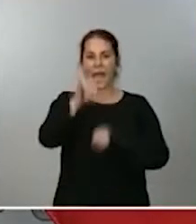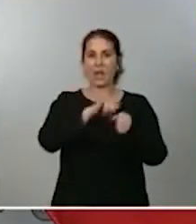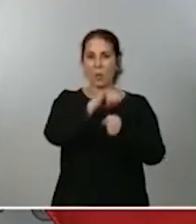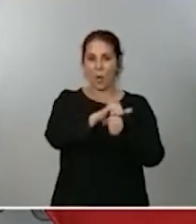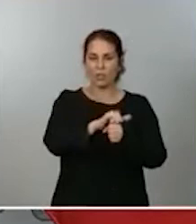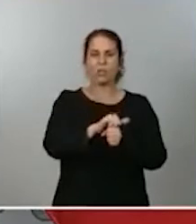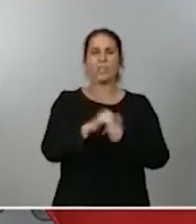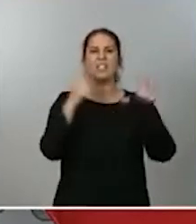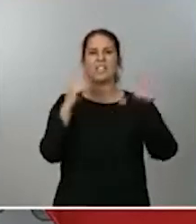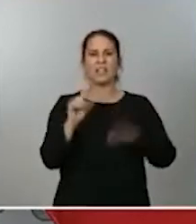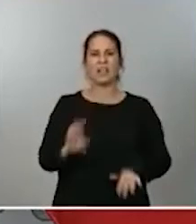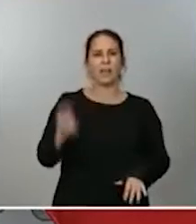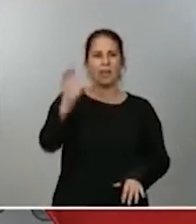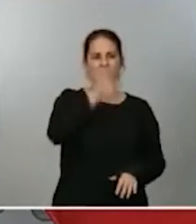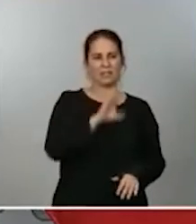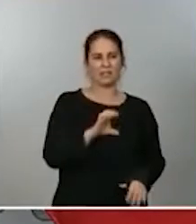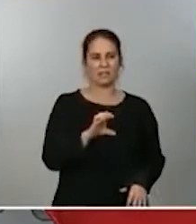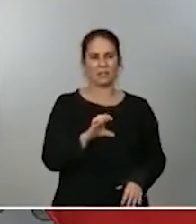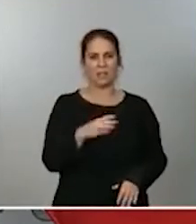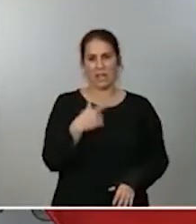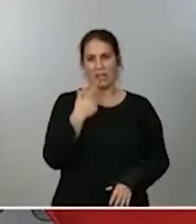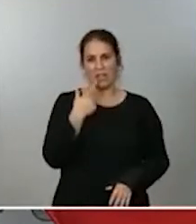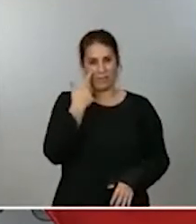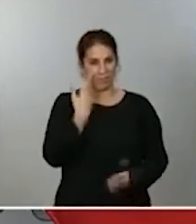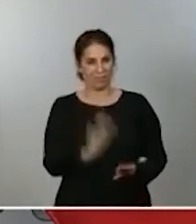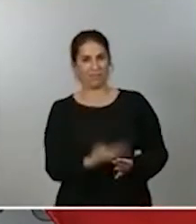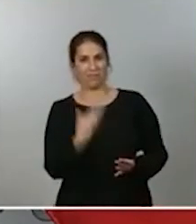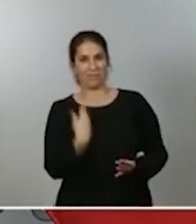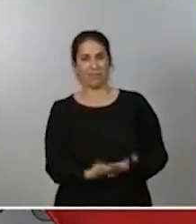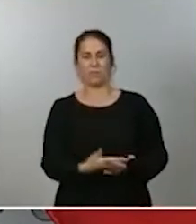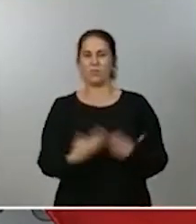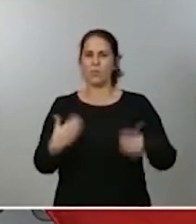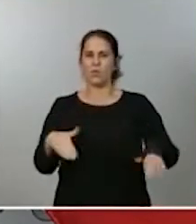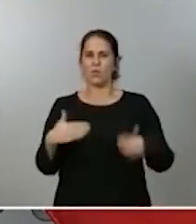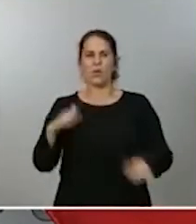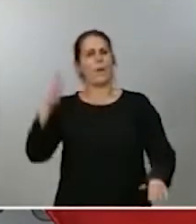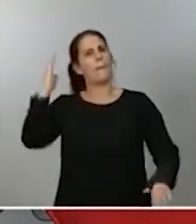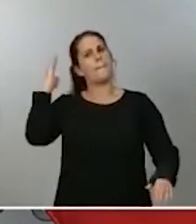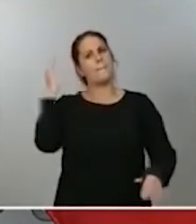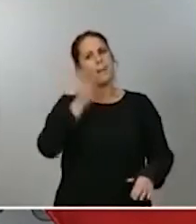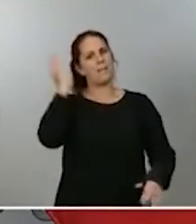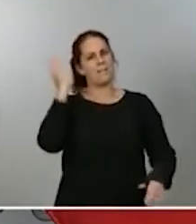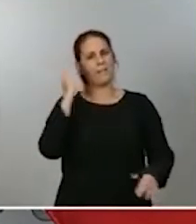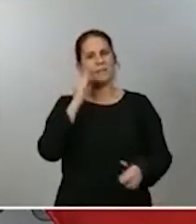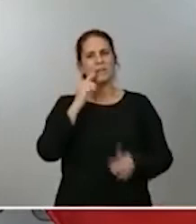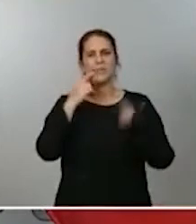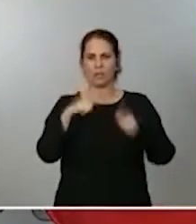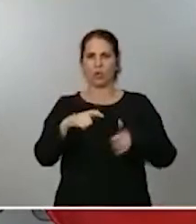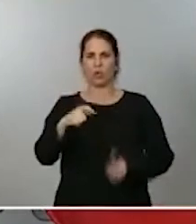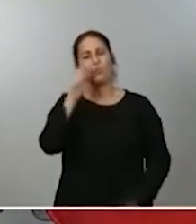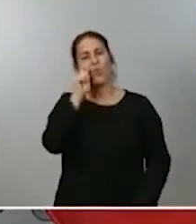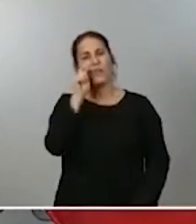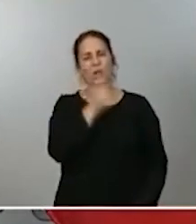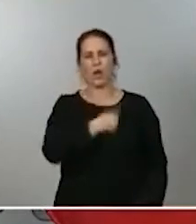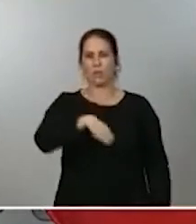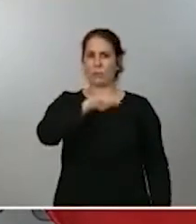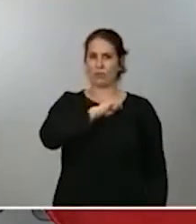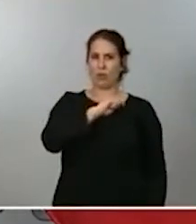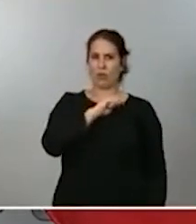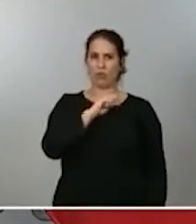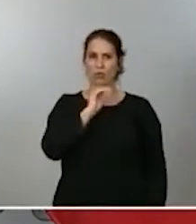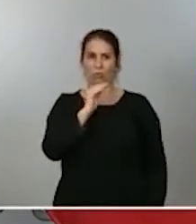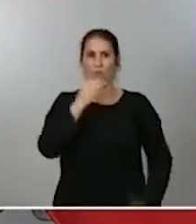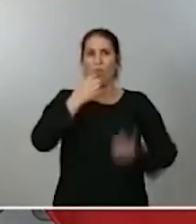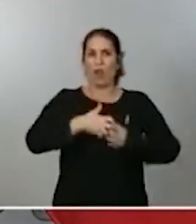pone de manifiesto la dimensión del impacto en el sector turístico español que tiene su funcionamiento.